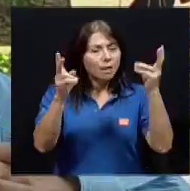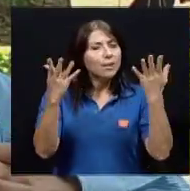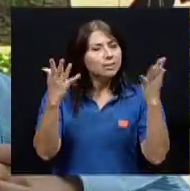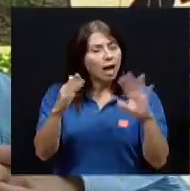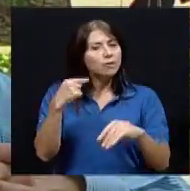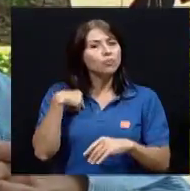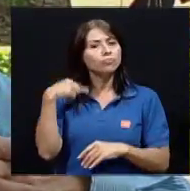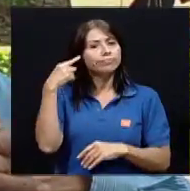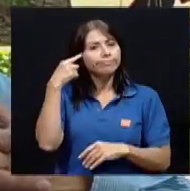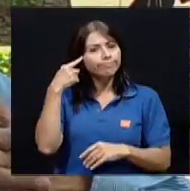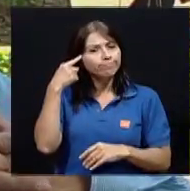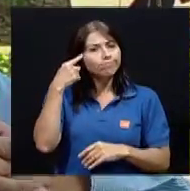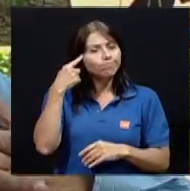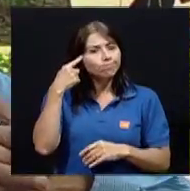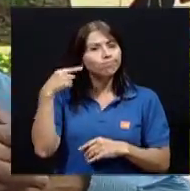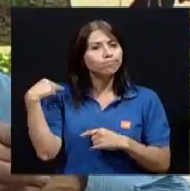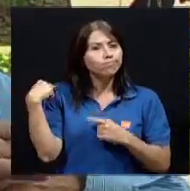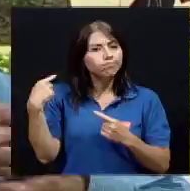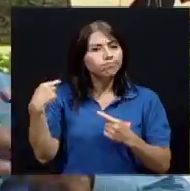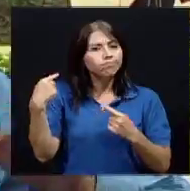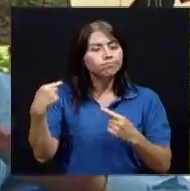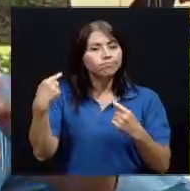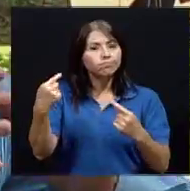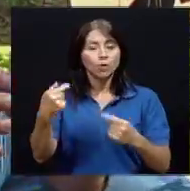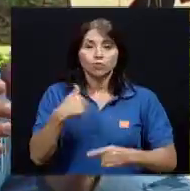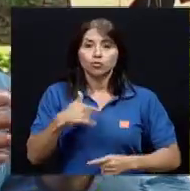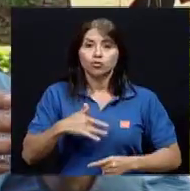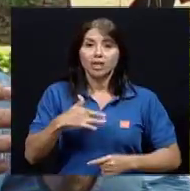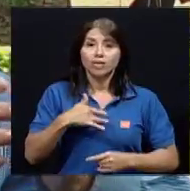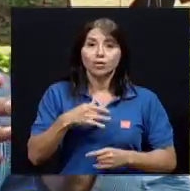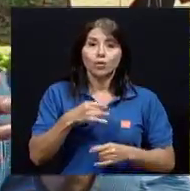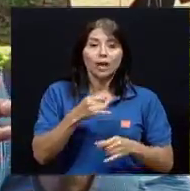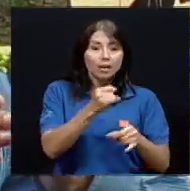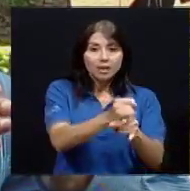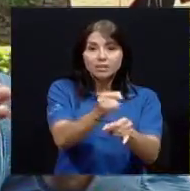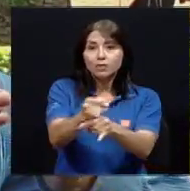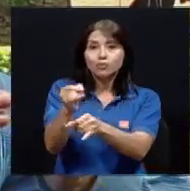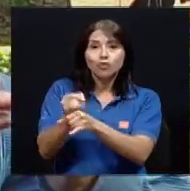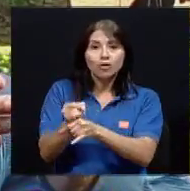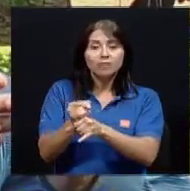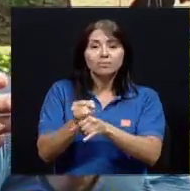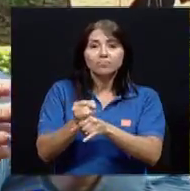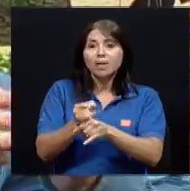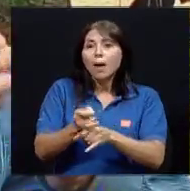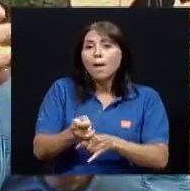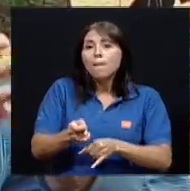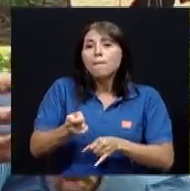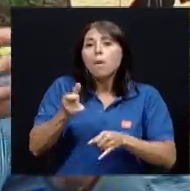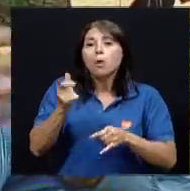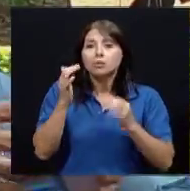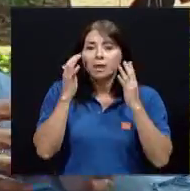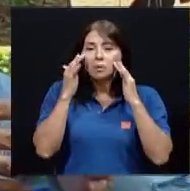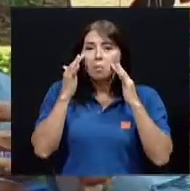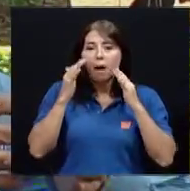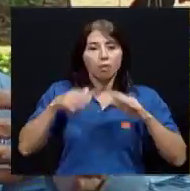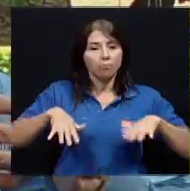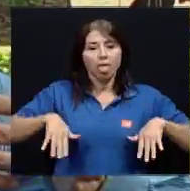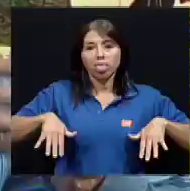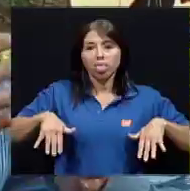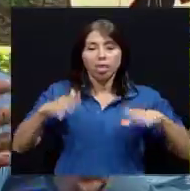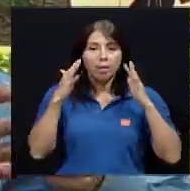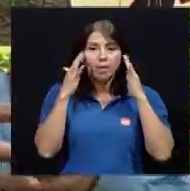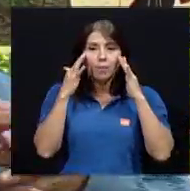durante mucho tiempo, es que la institucionalidad no se ha preocupado, se ha preocupado poco por ver al ciudadano como parte,